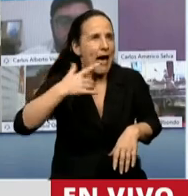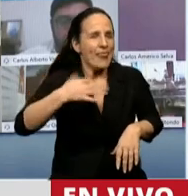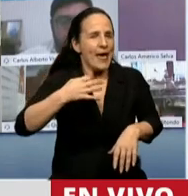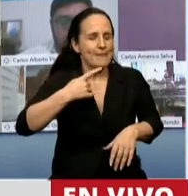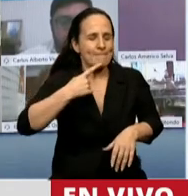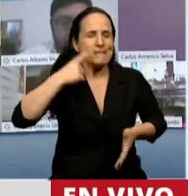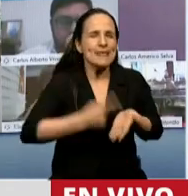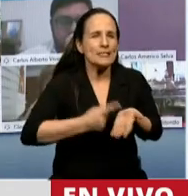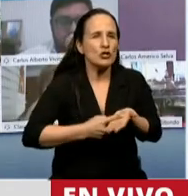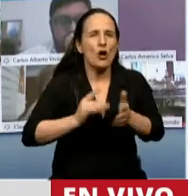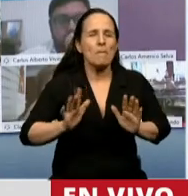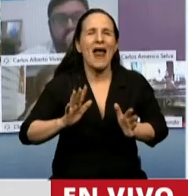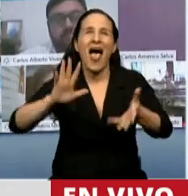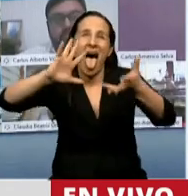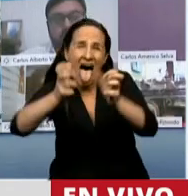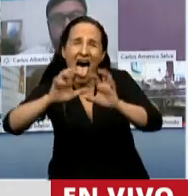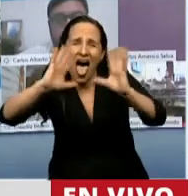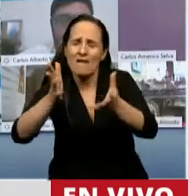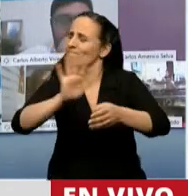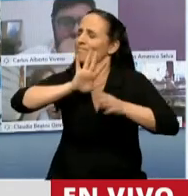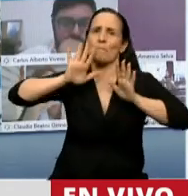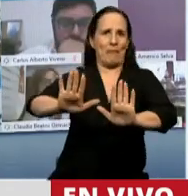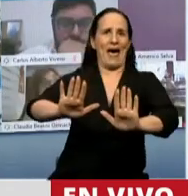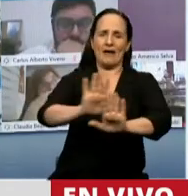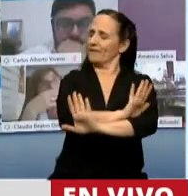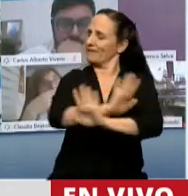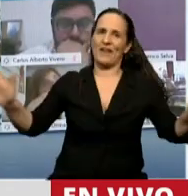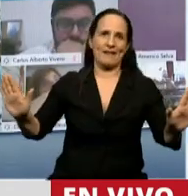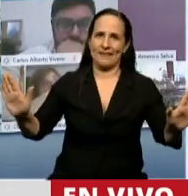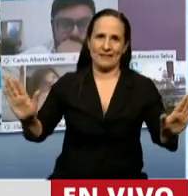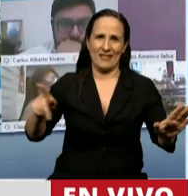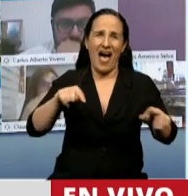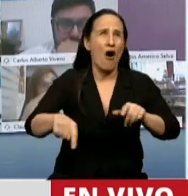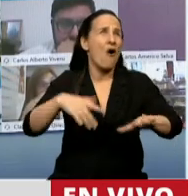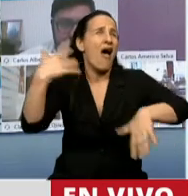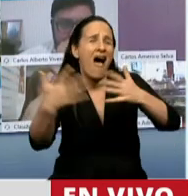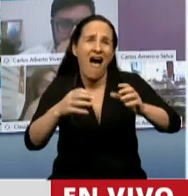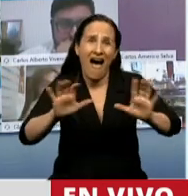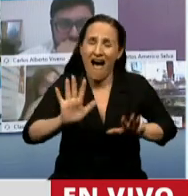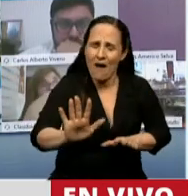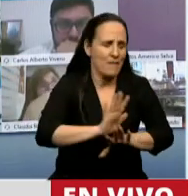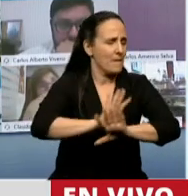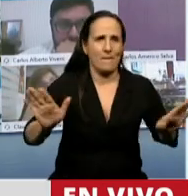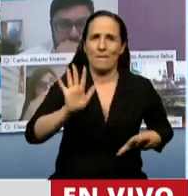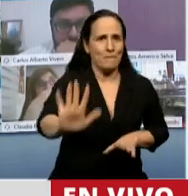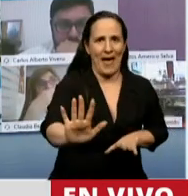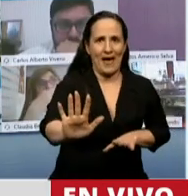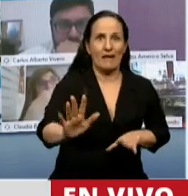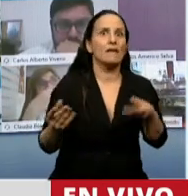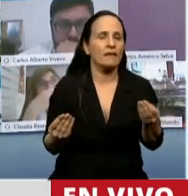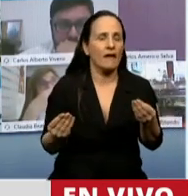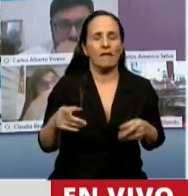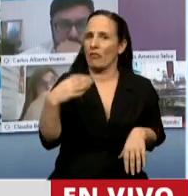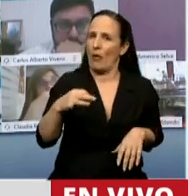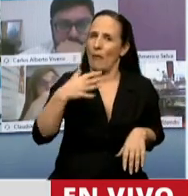tomar para frenar estas tragedias que estamos viviendo hoy en día, es entender que este